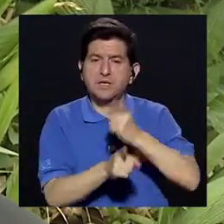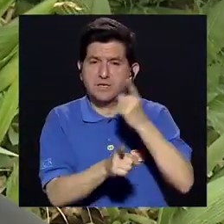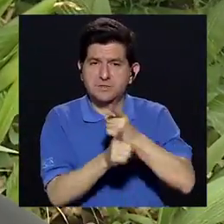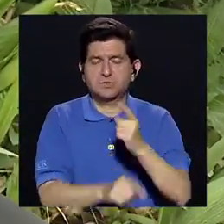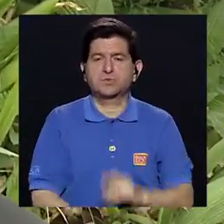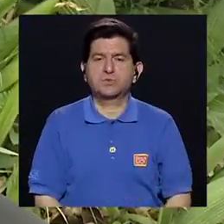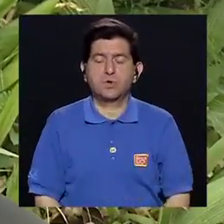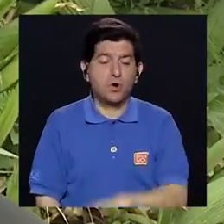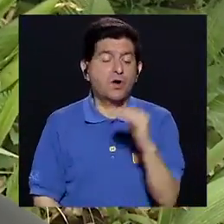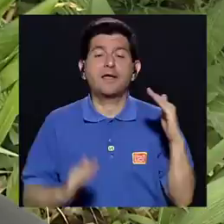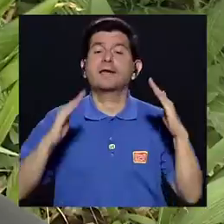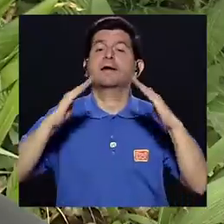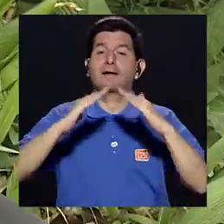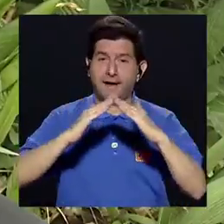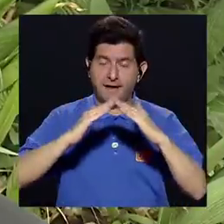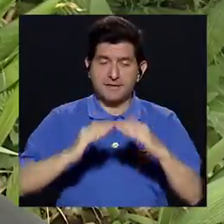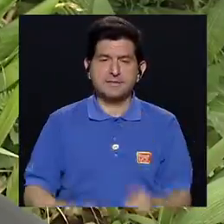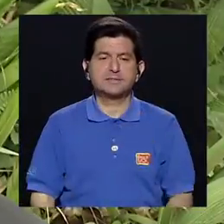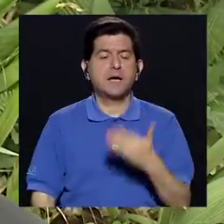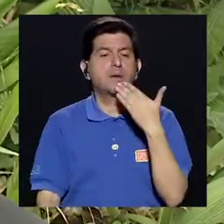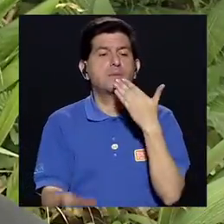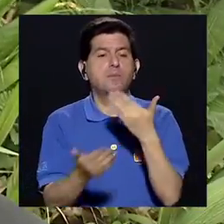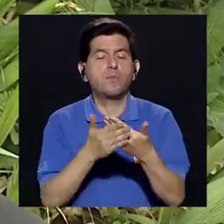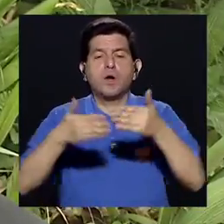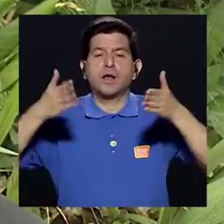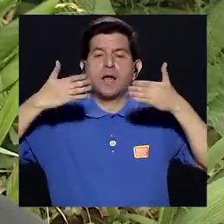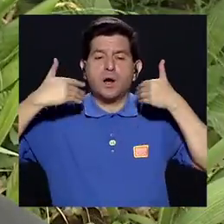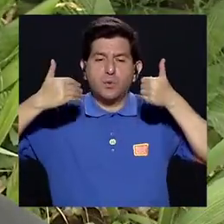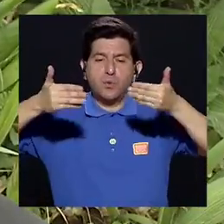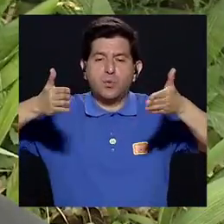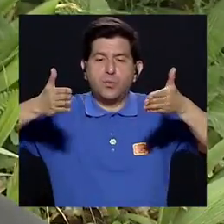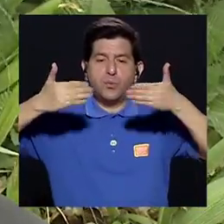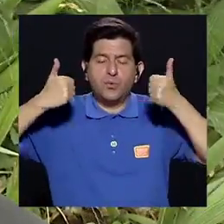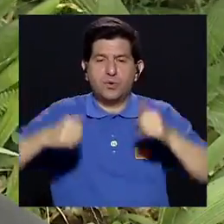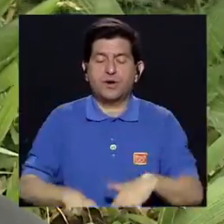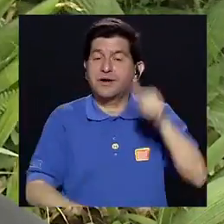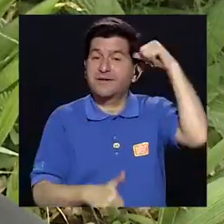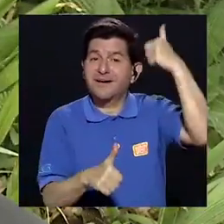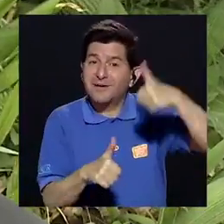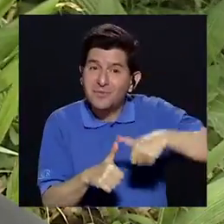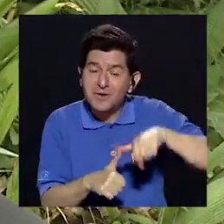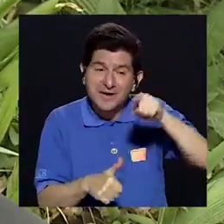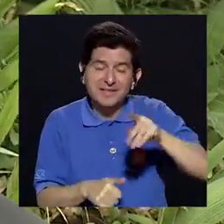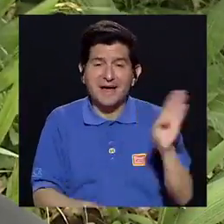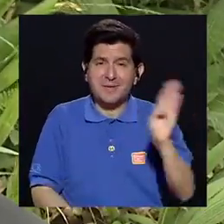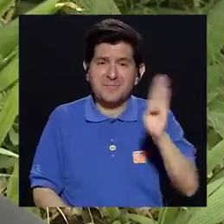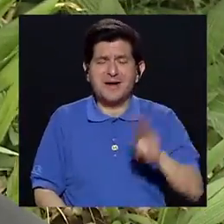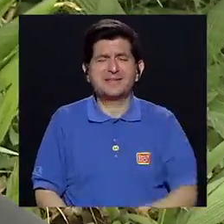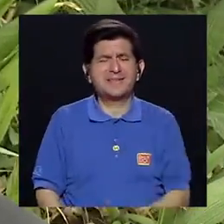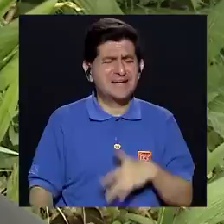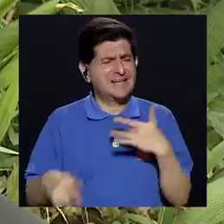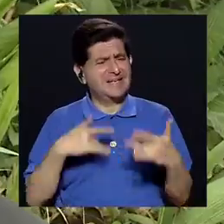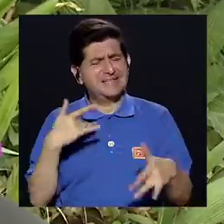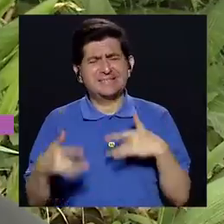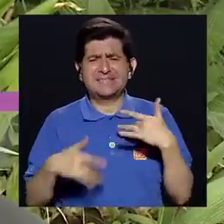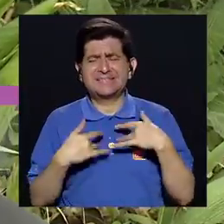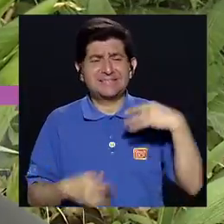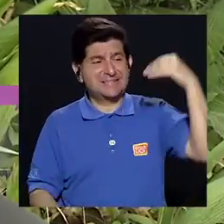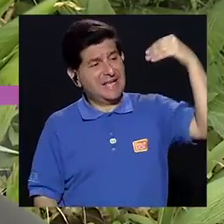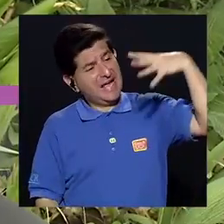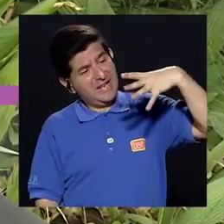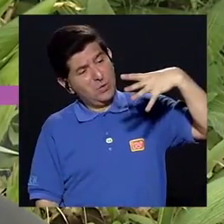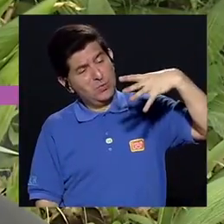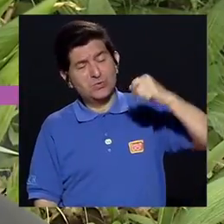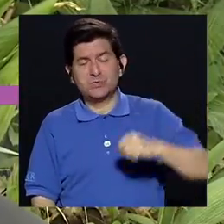Y propiamente En el hogar Mantener una buena Ventilación O sea Porque acuérdense Que esta bacteria Es muy sensible